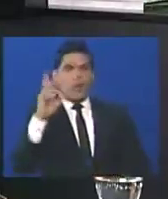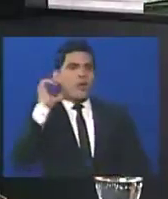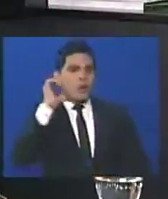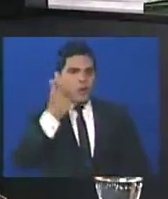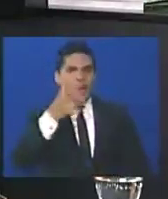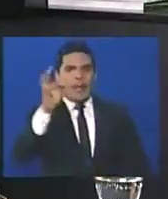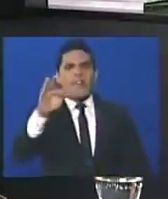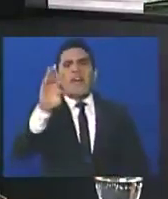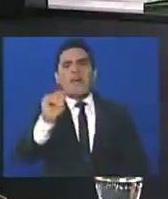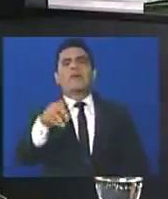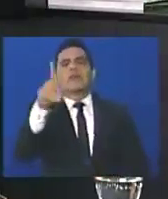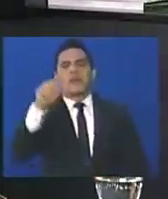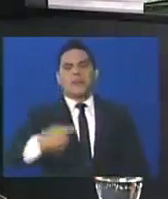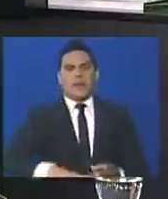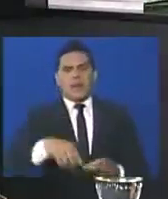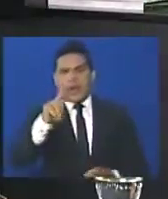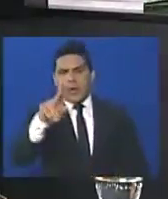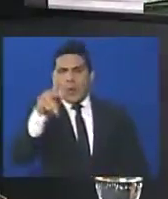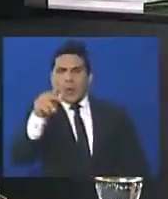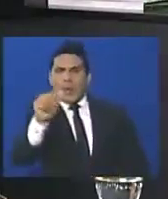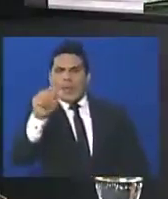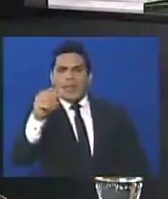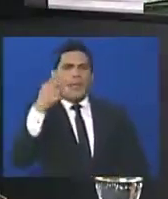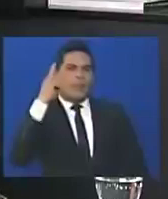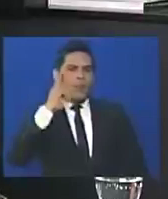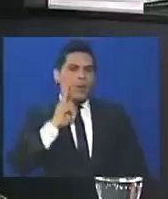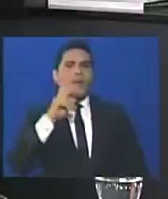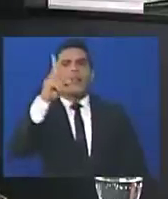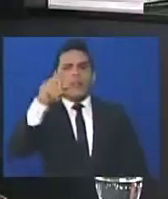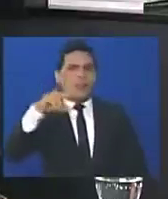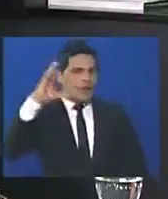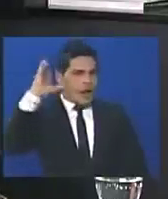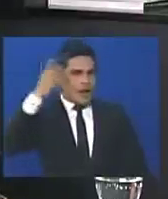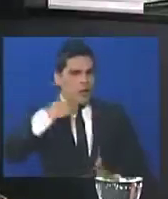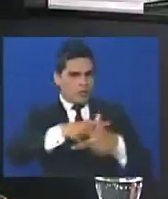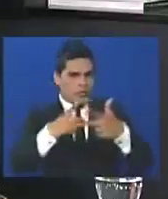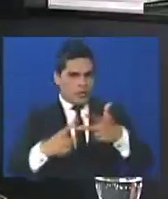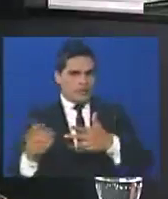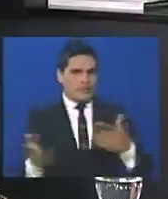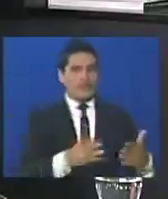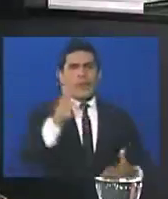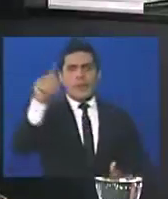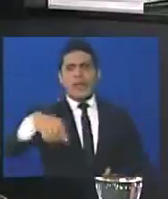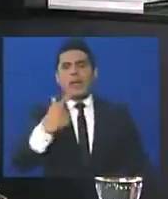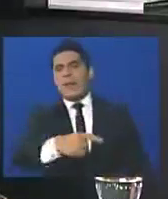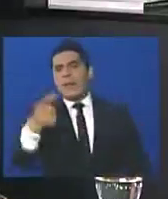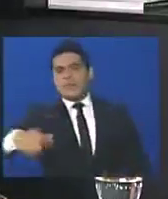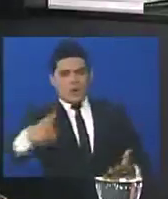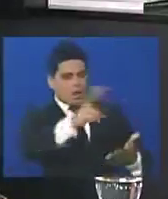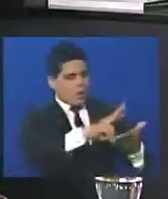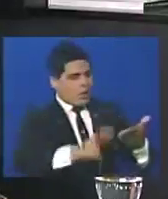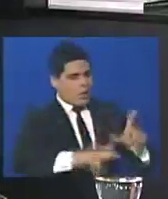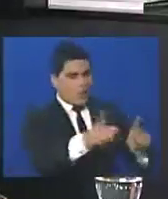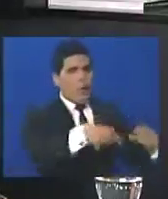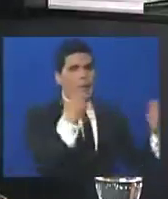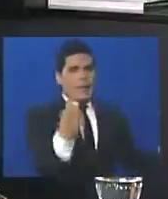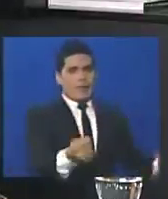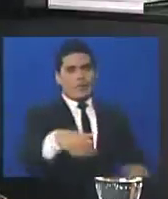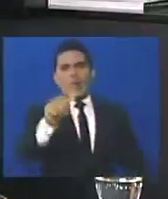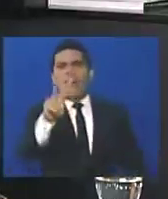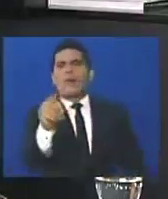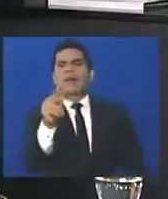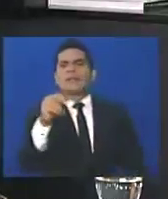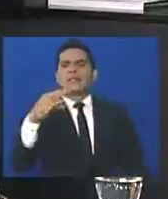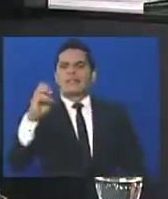96.3 en un país. Bueno, a nuestros lectores del diario Avance y del diario La Verdad, agradecidos por